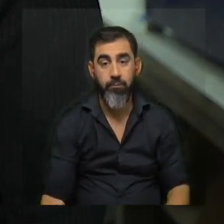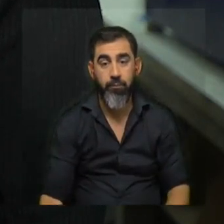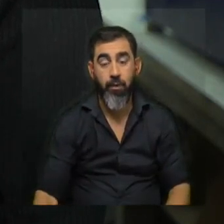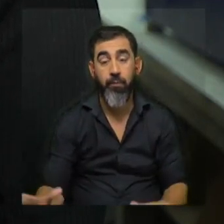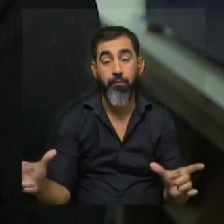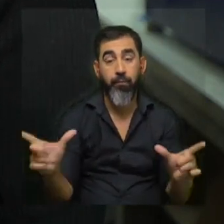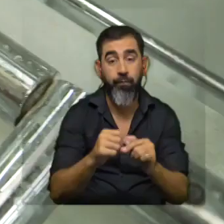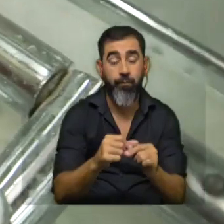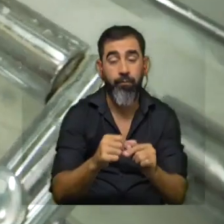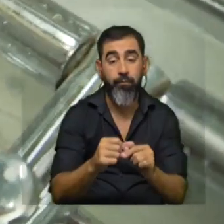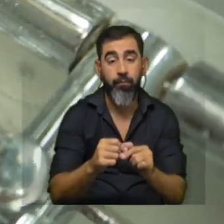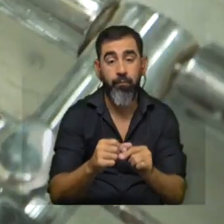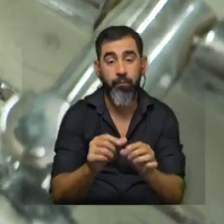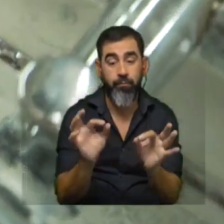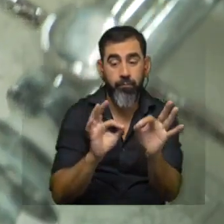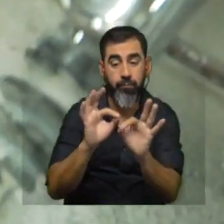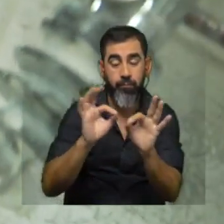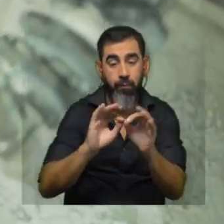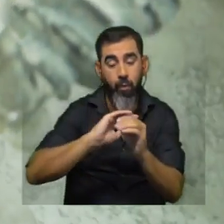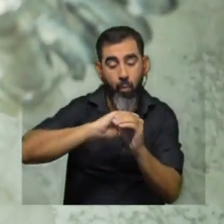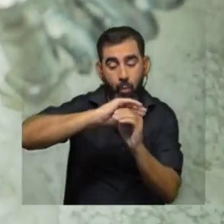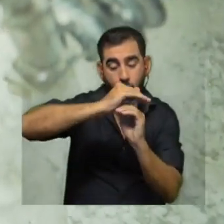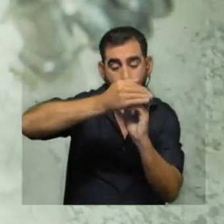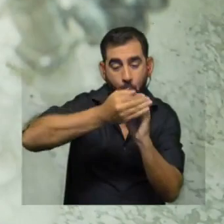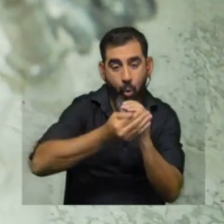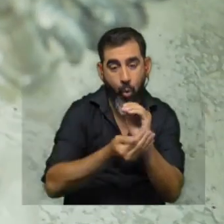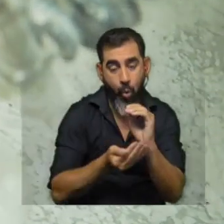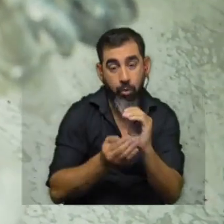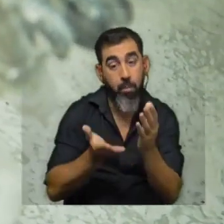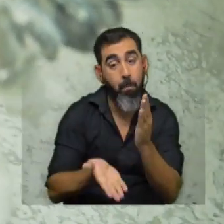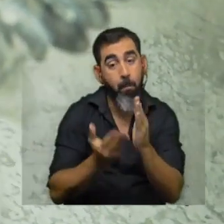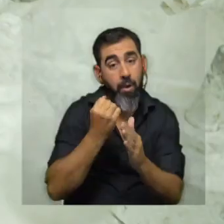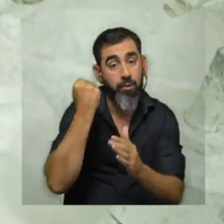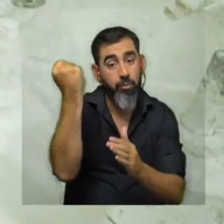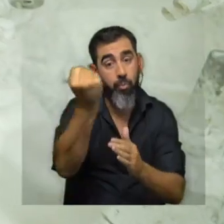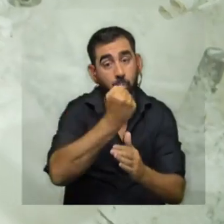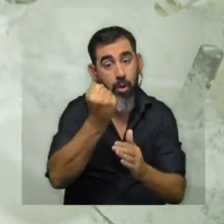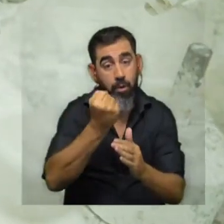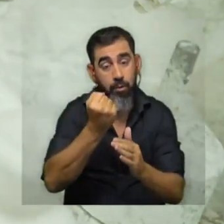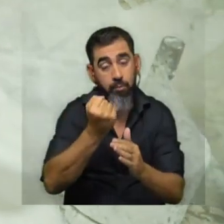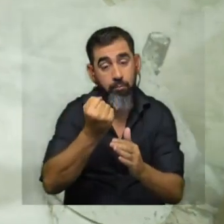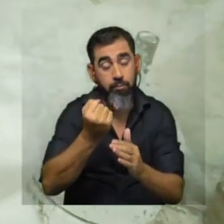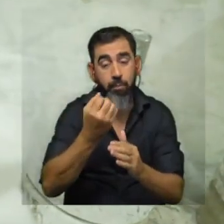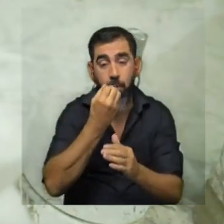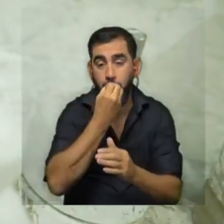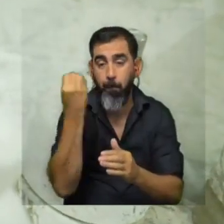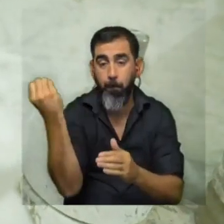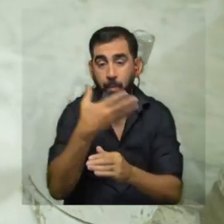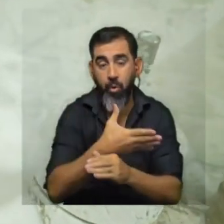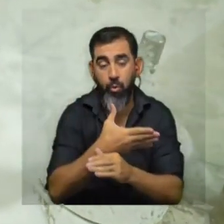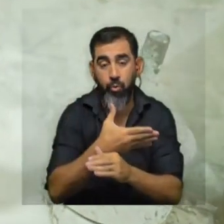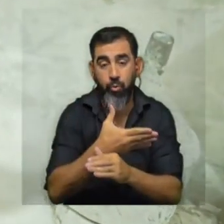con una buena terminación de bordes que es lo más importante para lograr el mejor